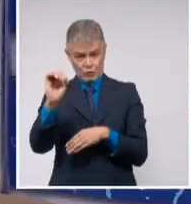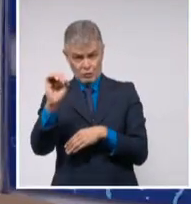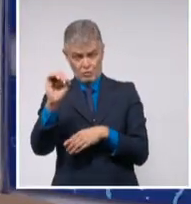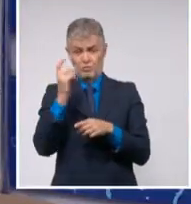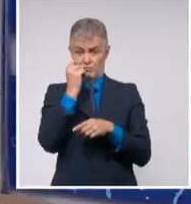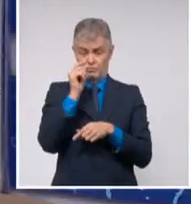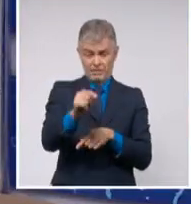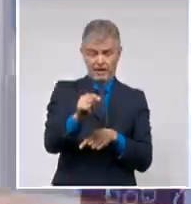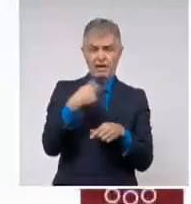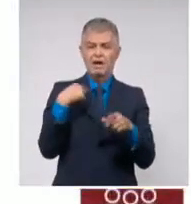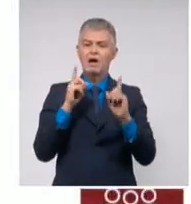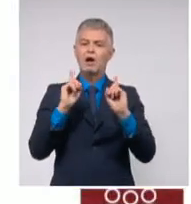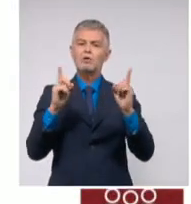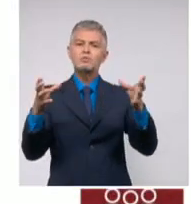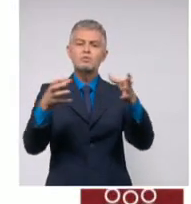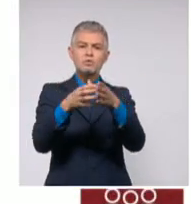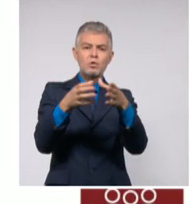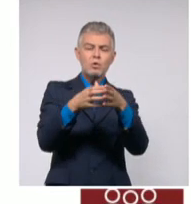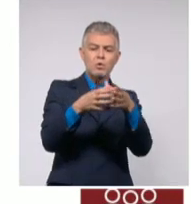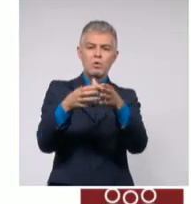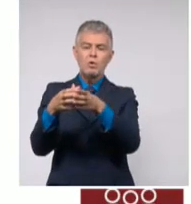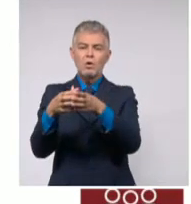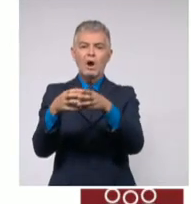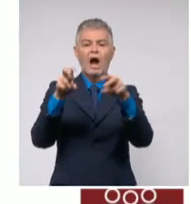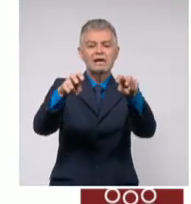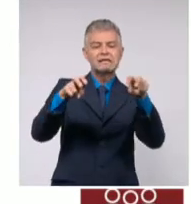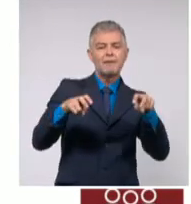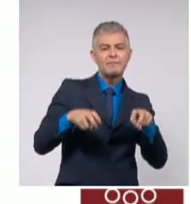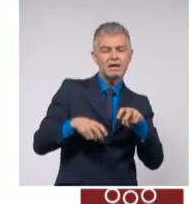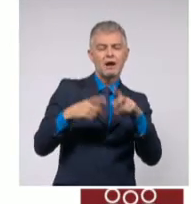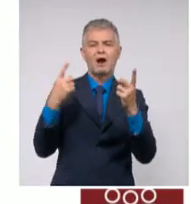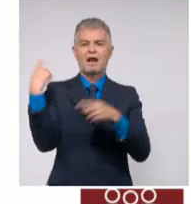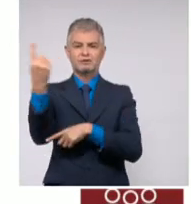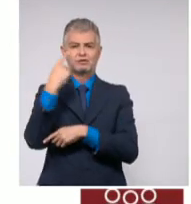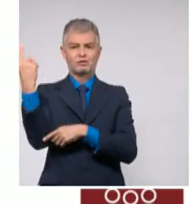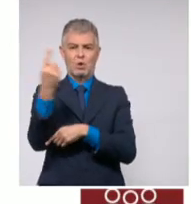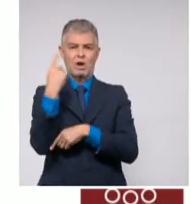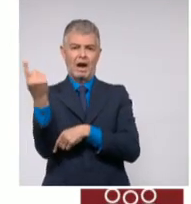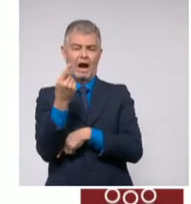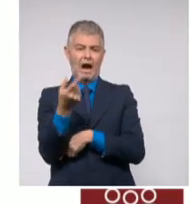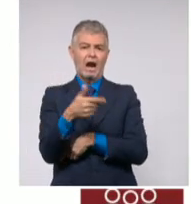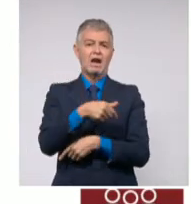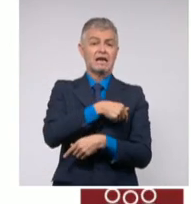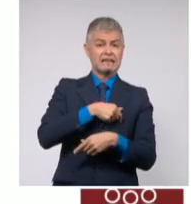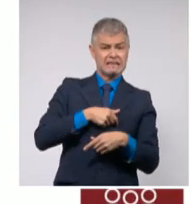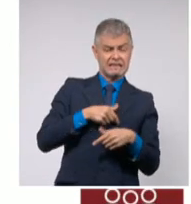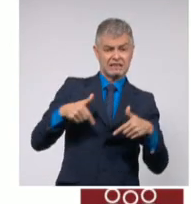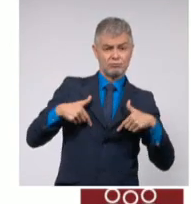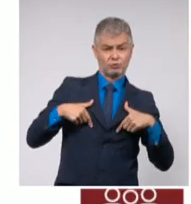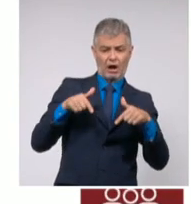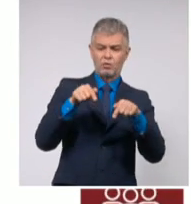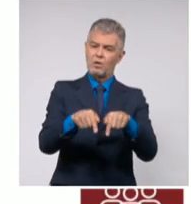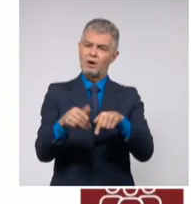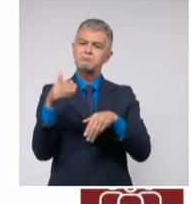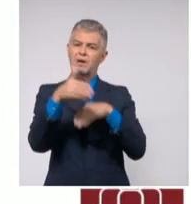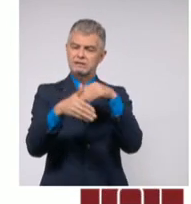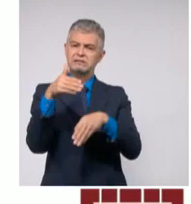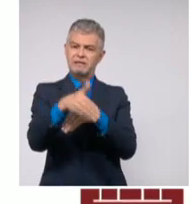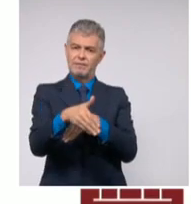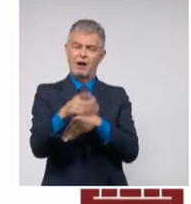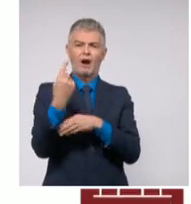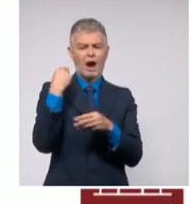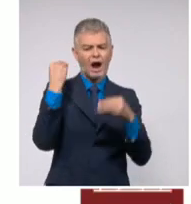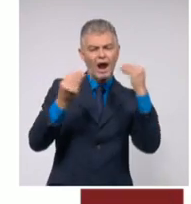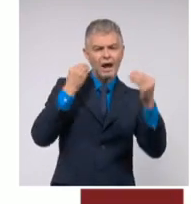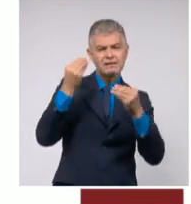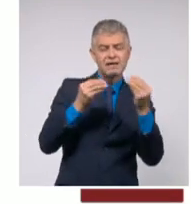las comisiones permanentes de trabajo de la Asamblea Nacional y sus diputados para verificar las acciones dirigidas a preservar la salud del pueblo